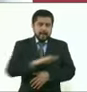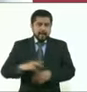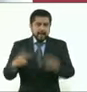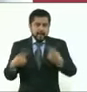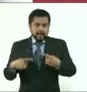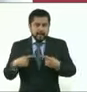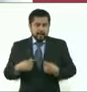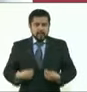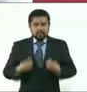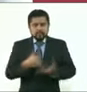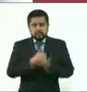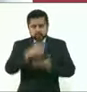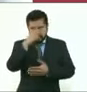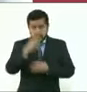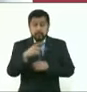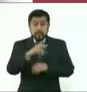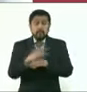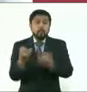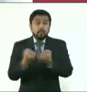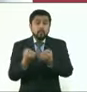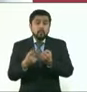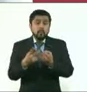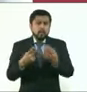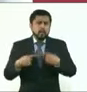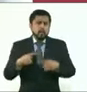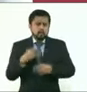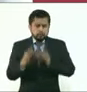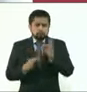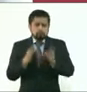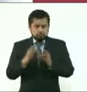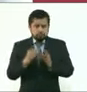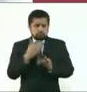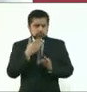términos de la recaudación, porque los ciudadanos están siendo muy cumplidos.